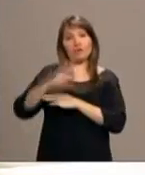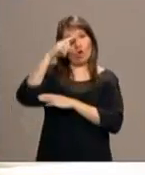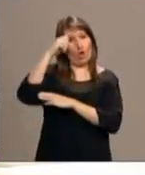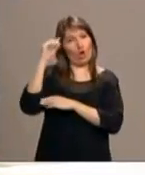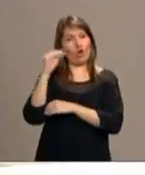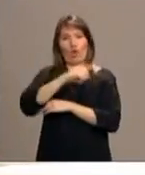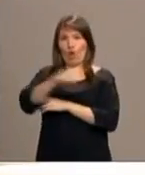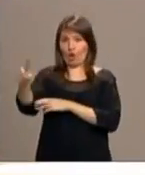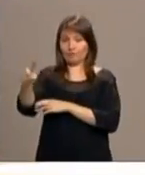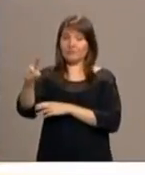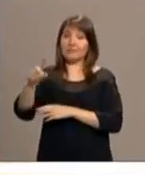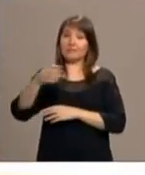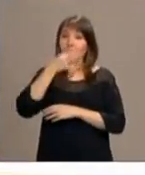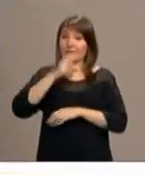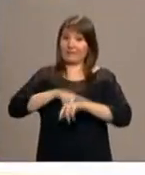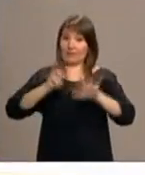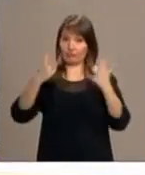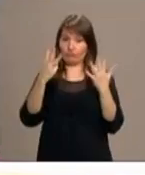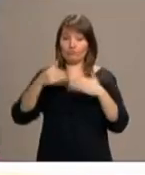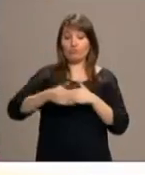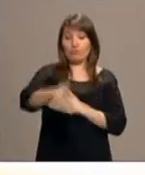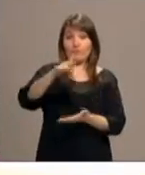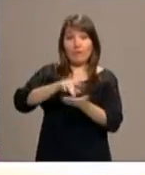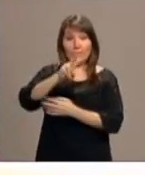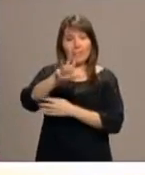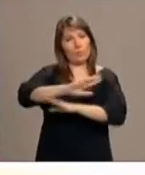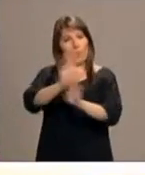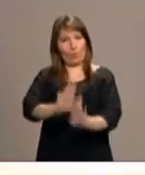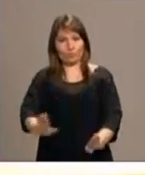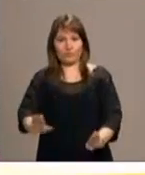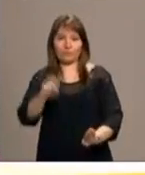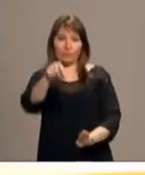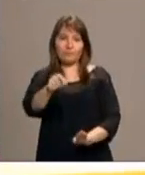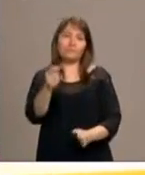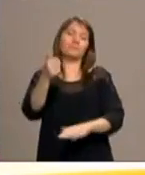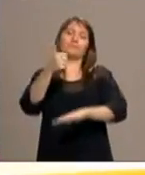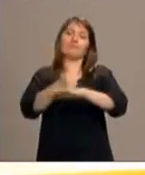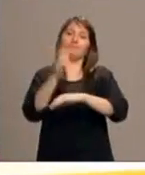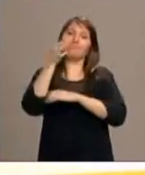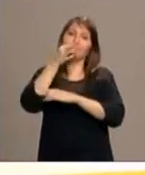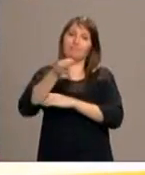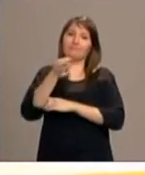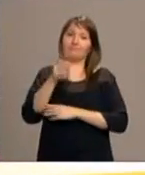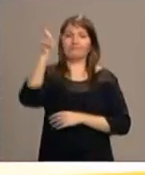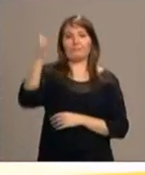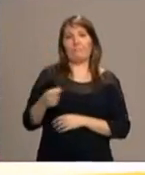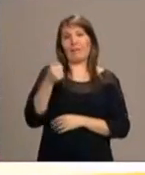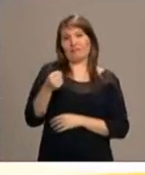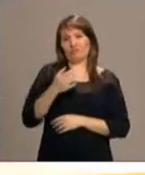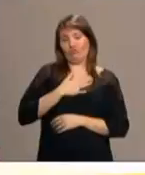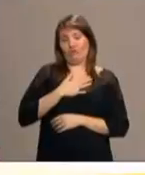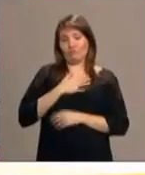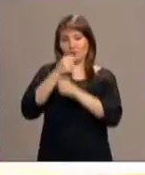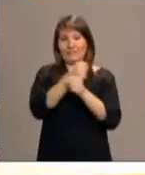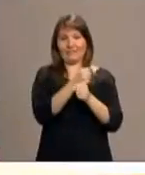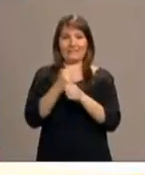25, cuando presidirá, porque predica el reverendo Simón Wolgank, pastor de la Iglesia Evangélica en la Catedral de la Almudena, pero